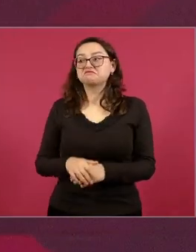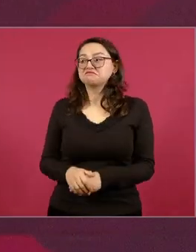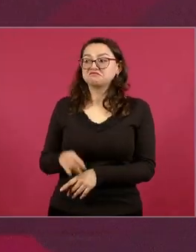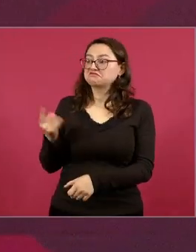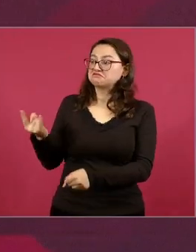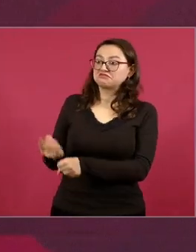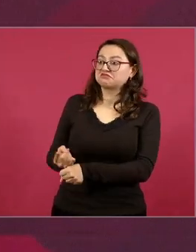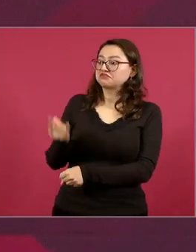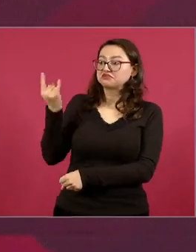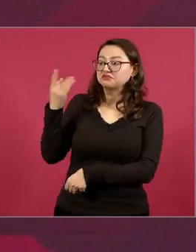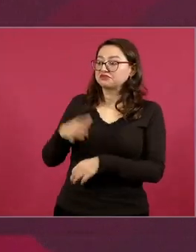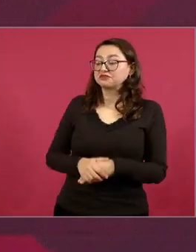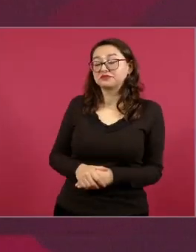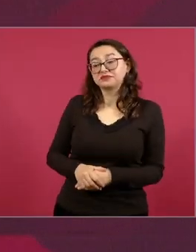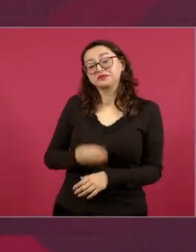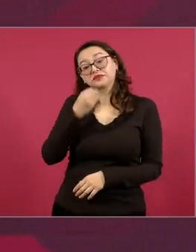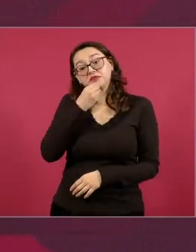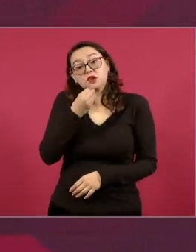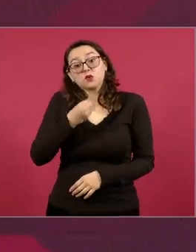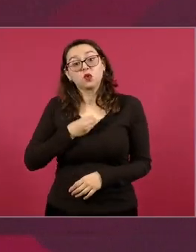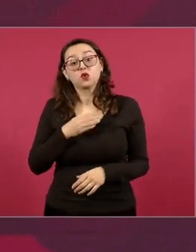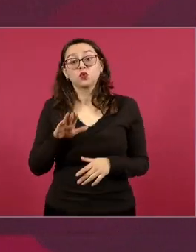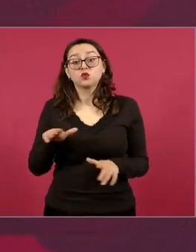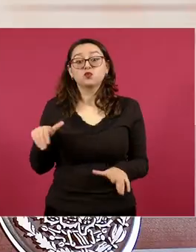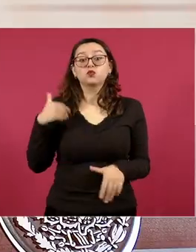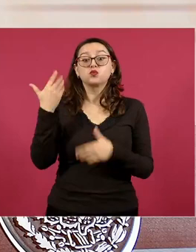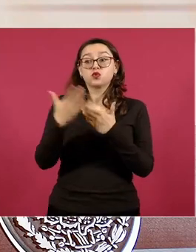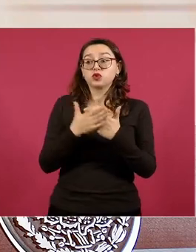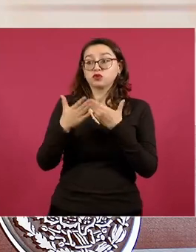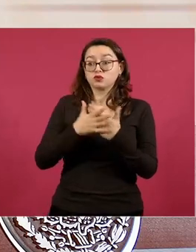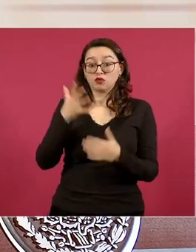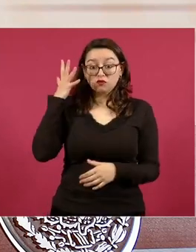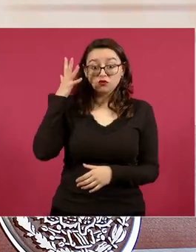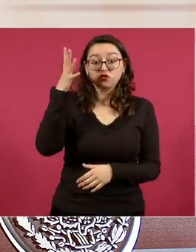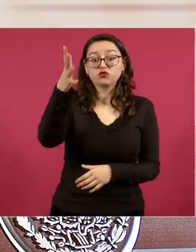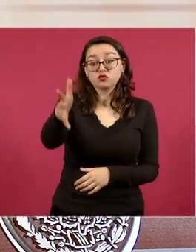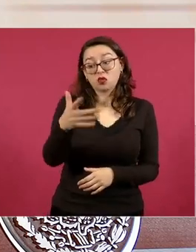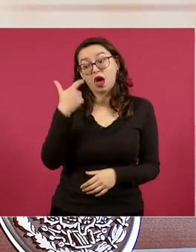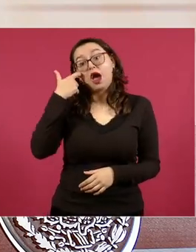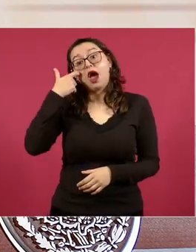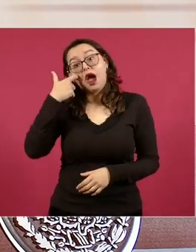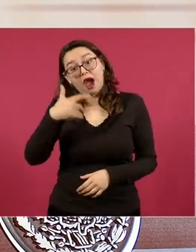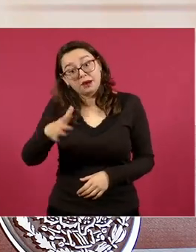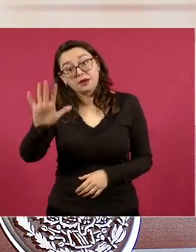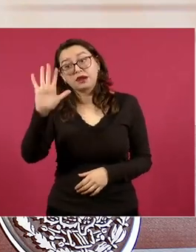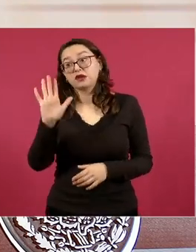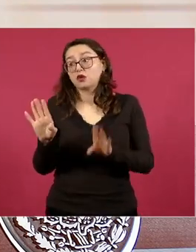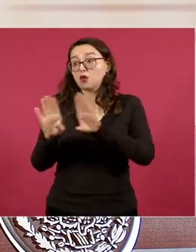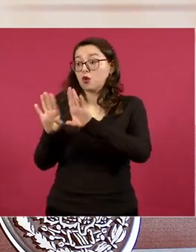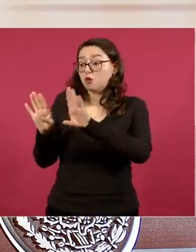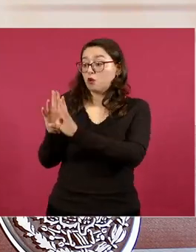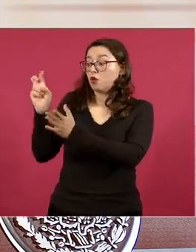como tarea para adelante pero ya irlo discutiendo